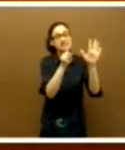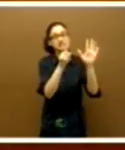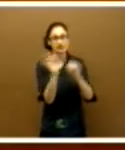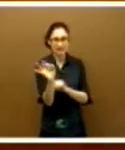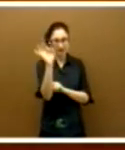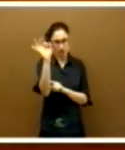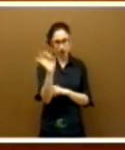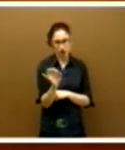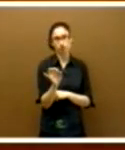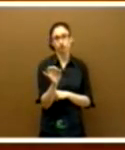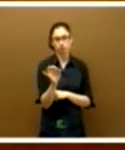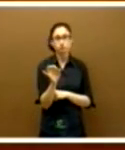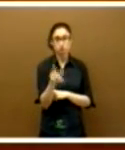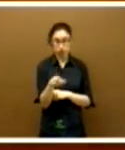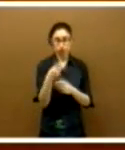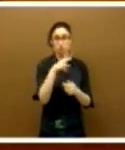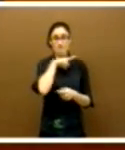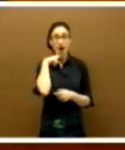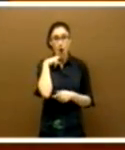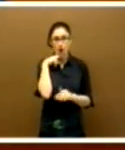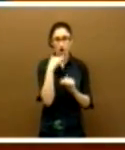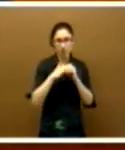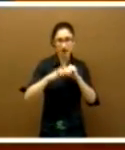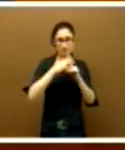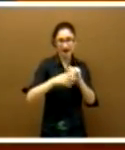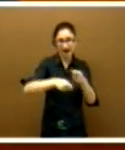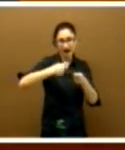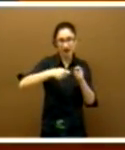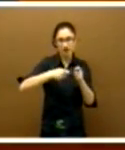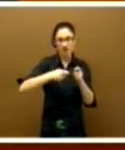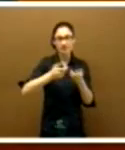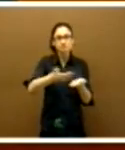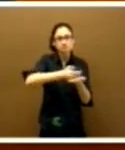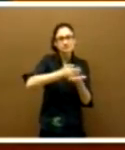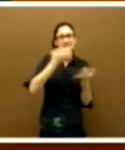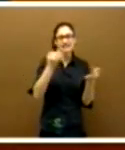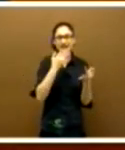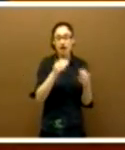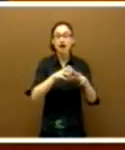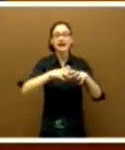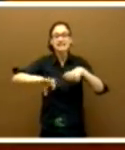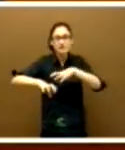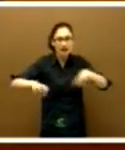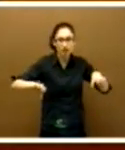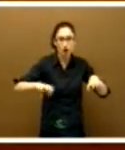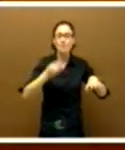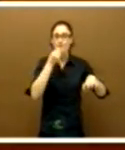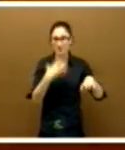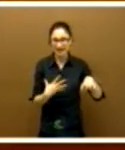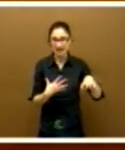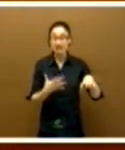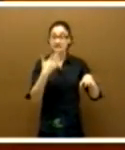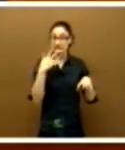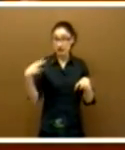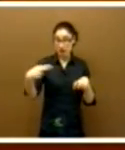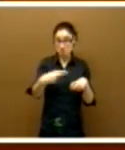contrastado que el 60% del valor de la marea lo proporciona una adecuada clasificación. Si las especies de mayor